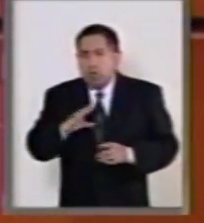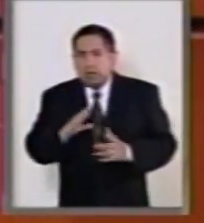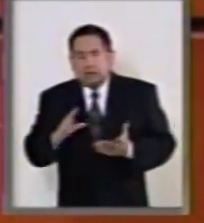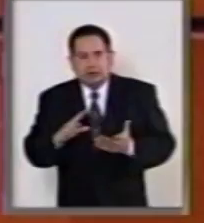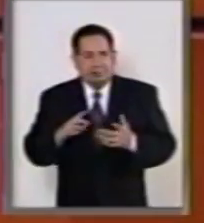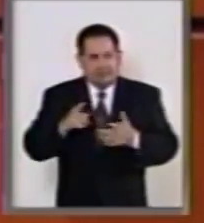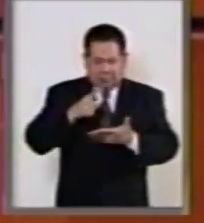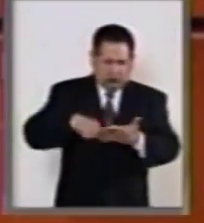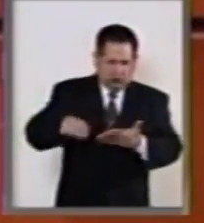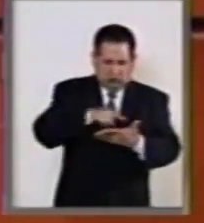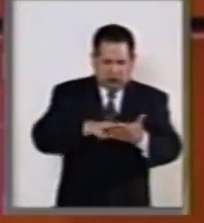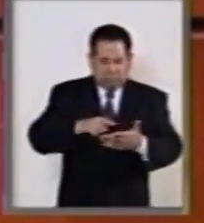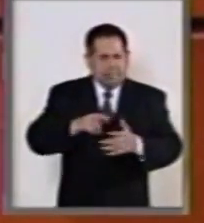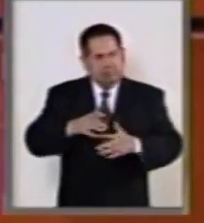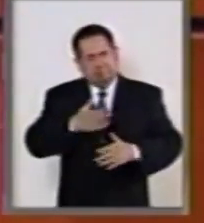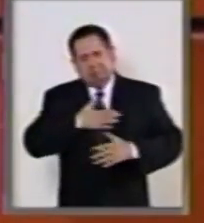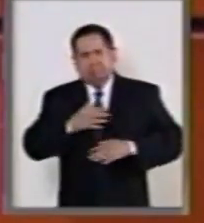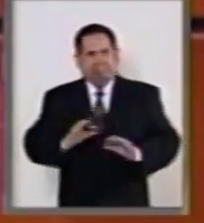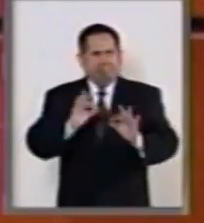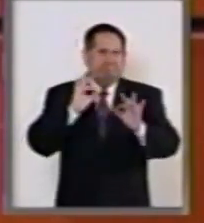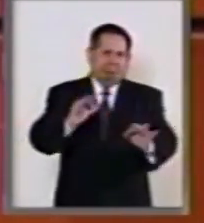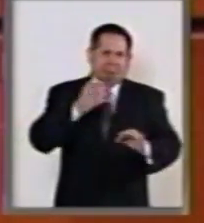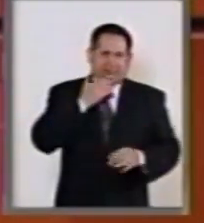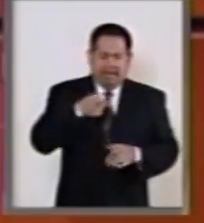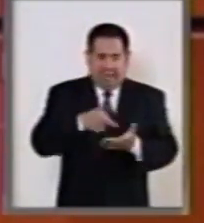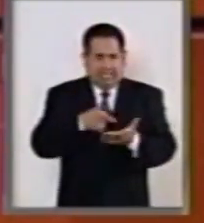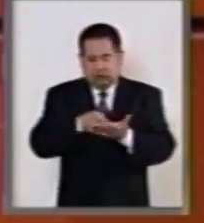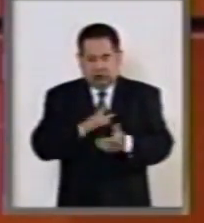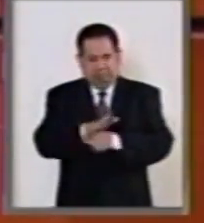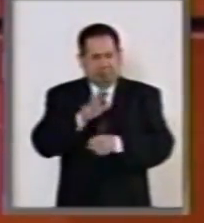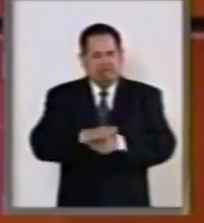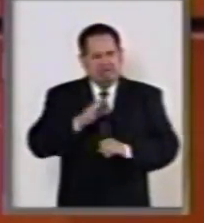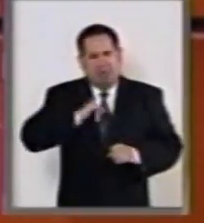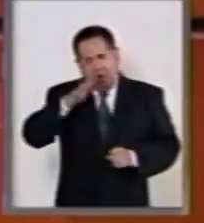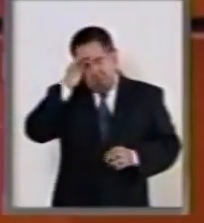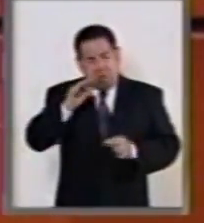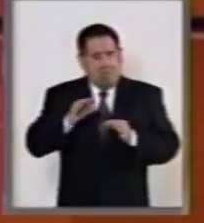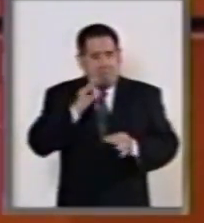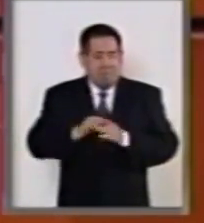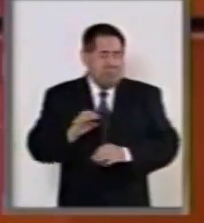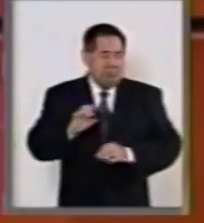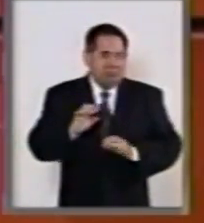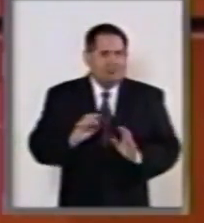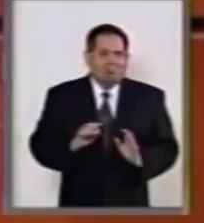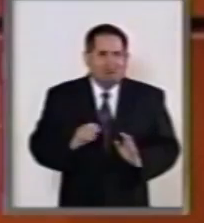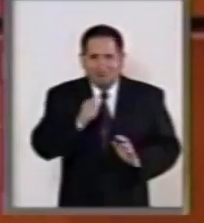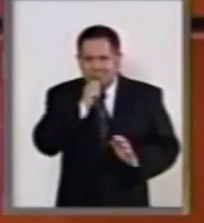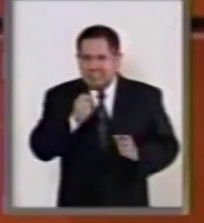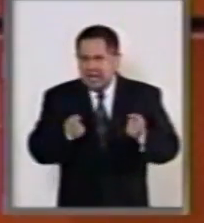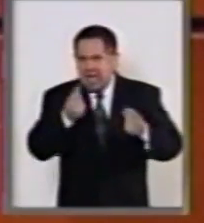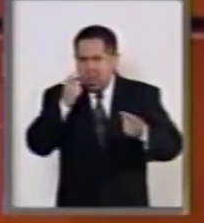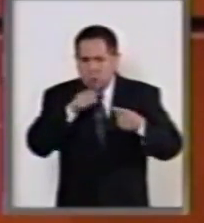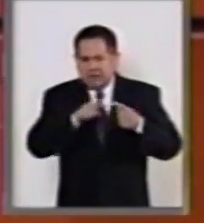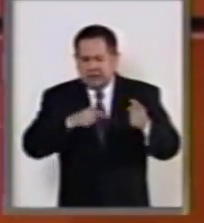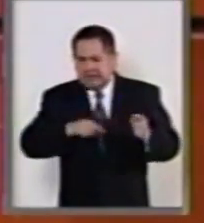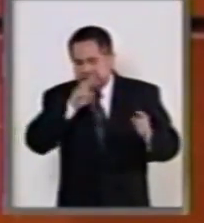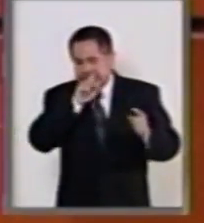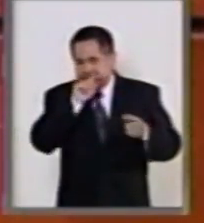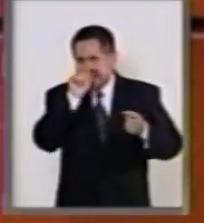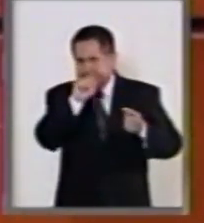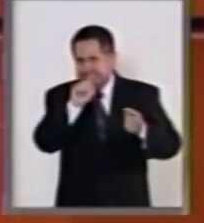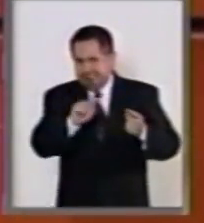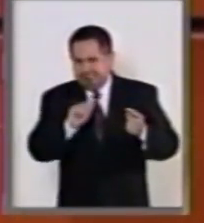estemos totalmente satisfechos con lo que hoy se presenta en esta minuta. Hay preocupaciones en algunos